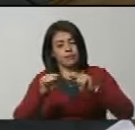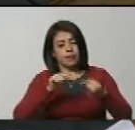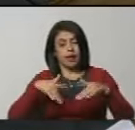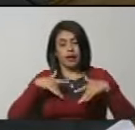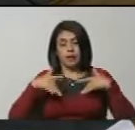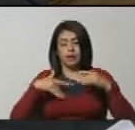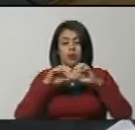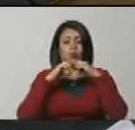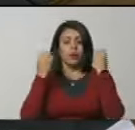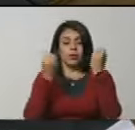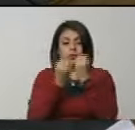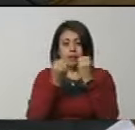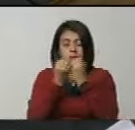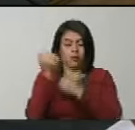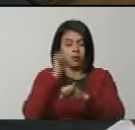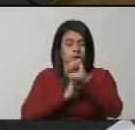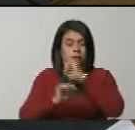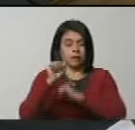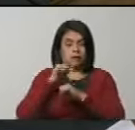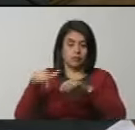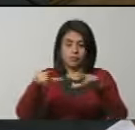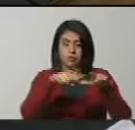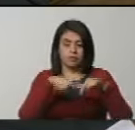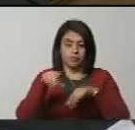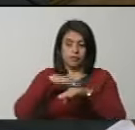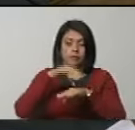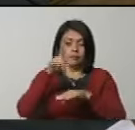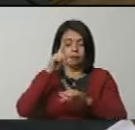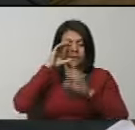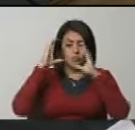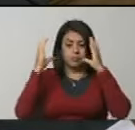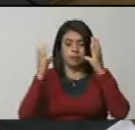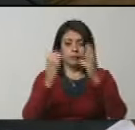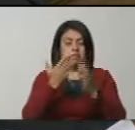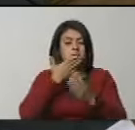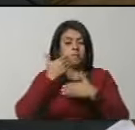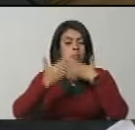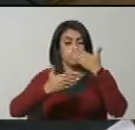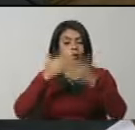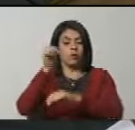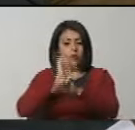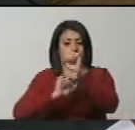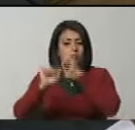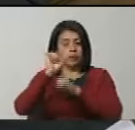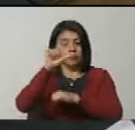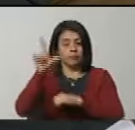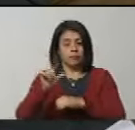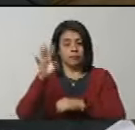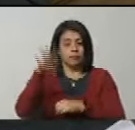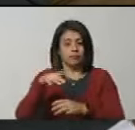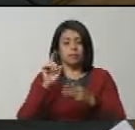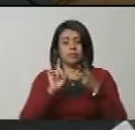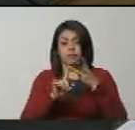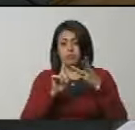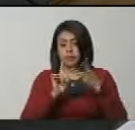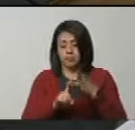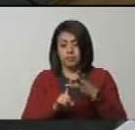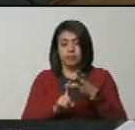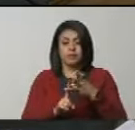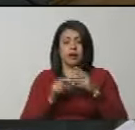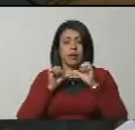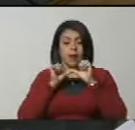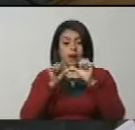los órganos competentes de la defensa del territorio y su enfoque en la recuperación y defensa de la Guayana Esequiba. Tres,